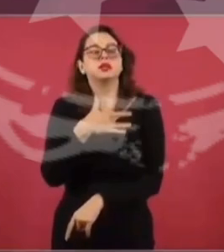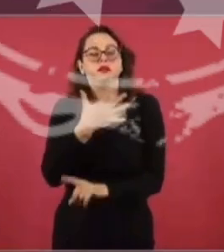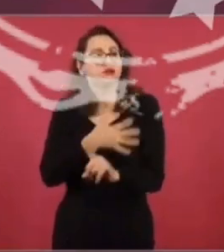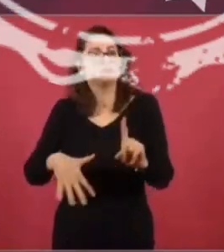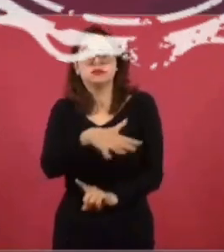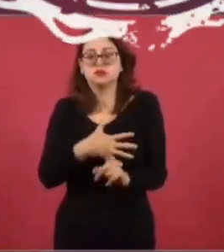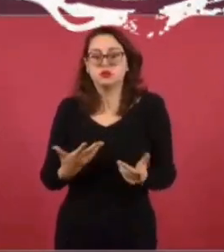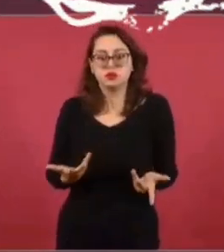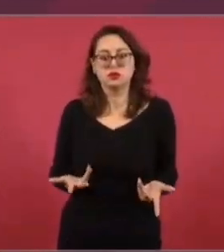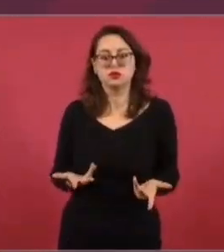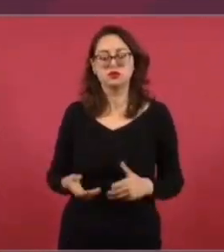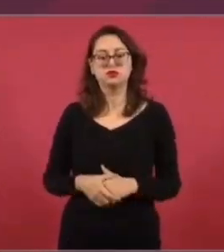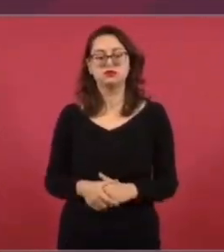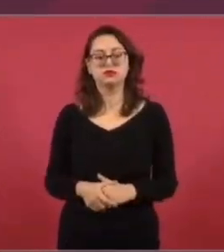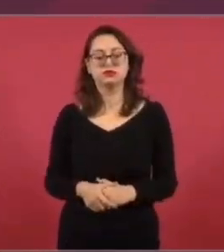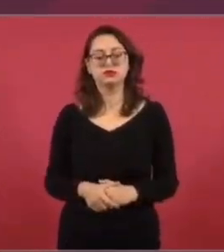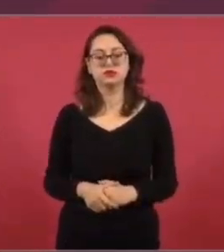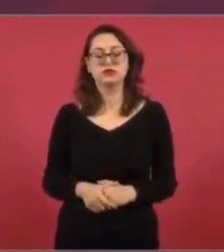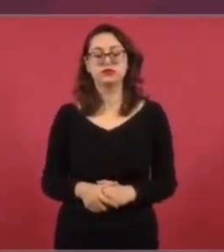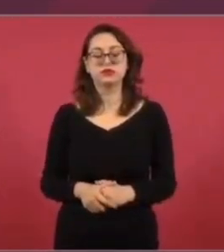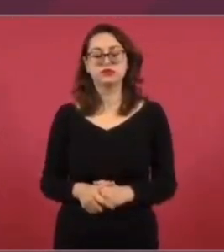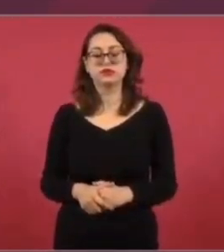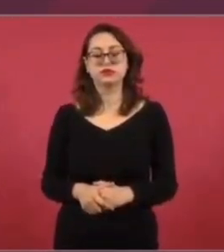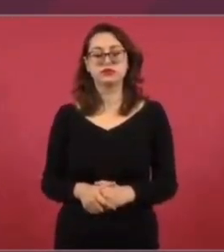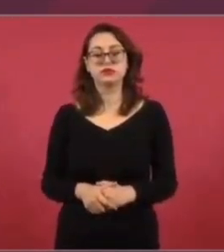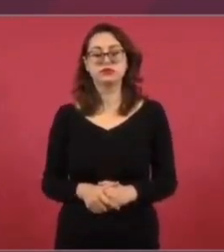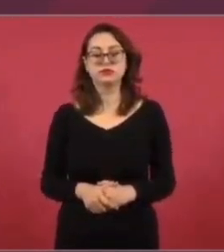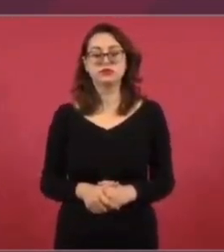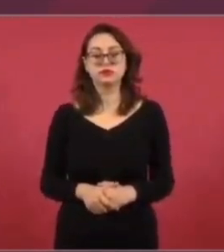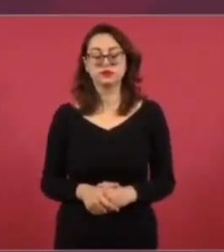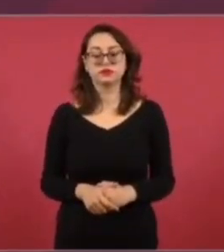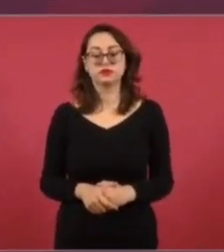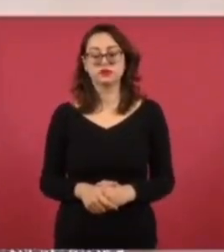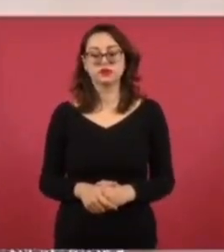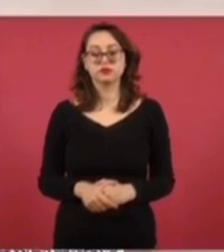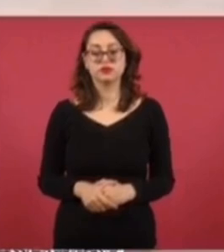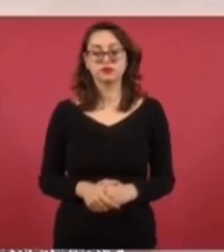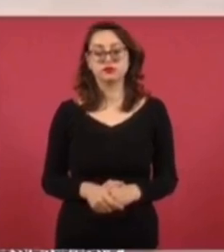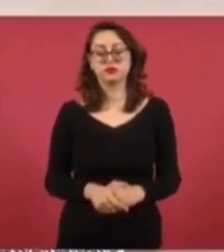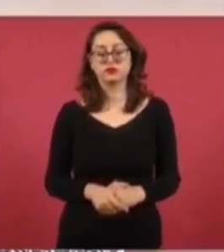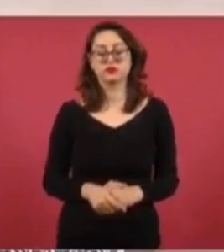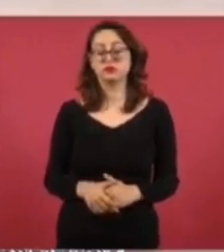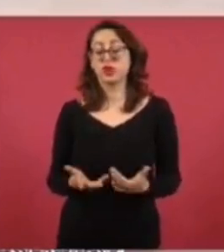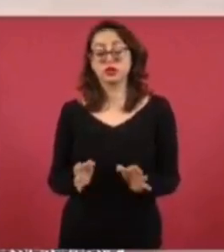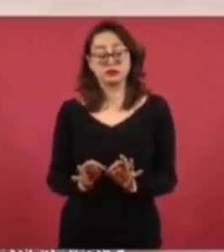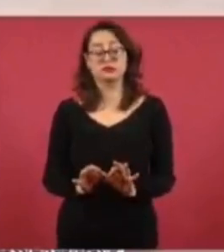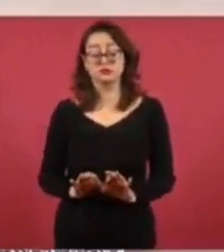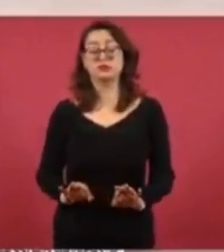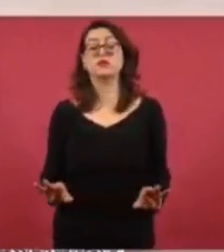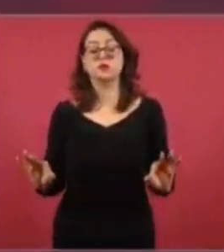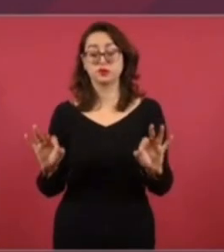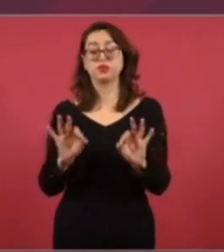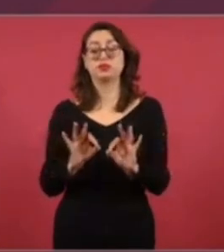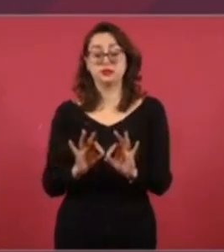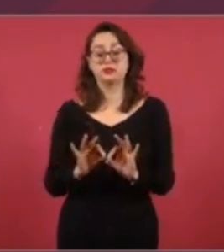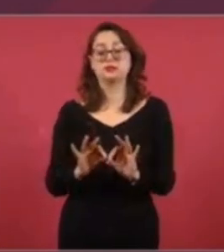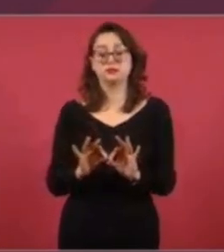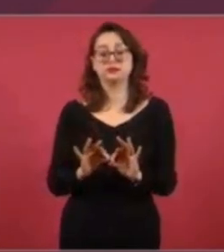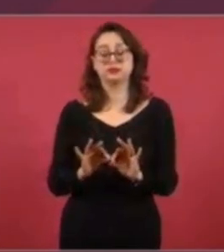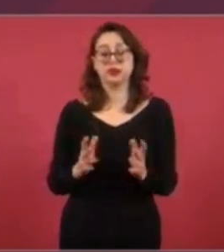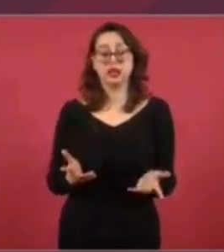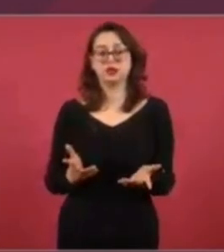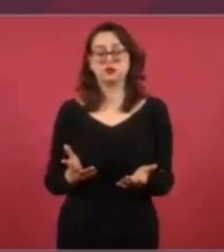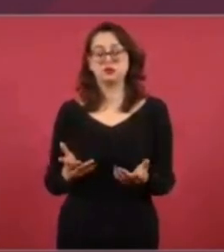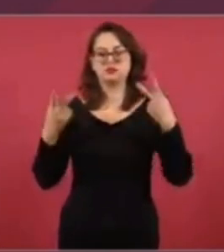Bueno, es muy importante, sobre todo por lo que está en juego. Porque son dos